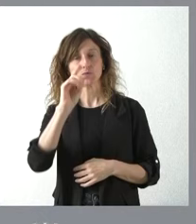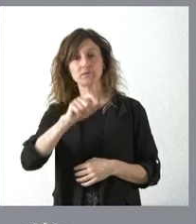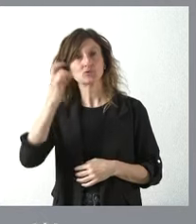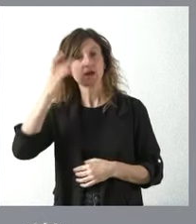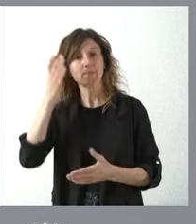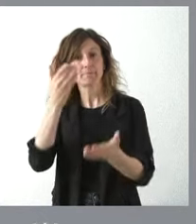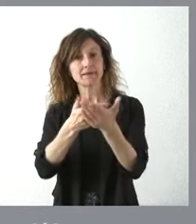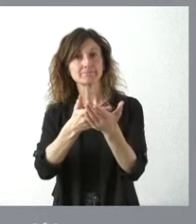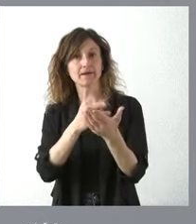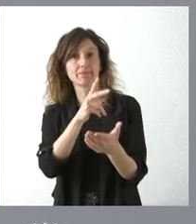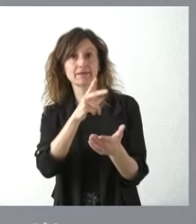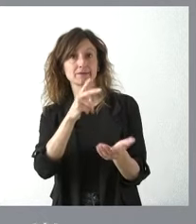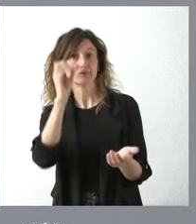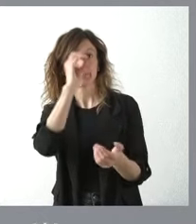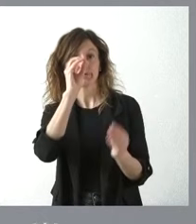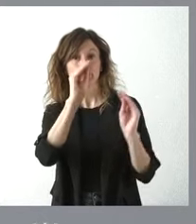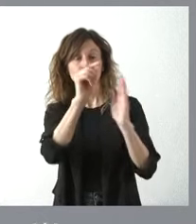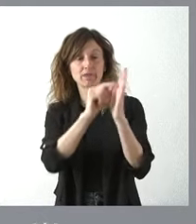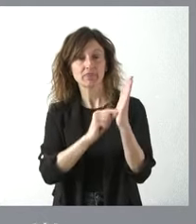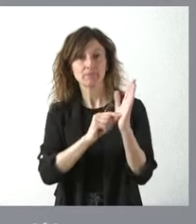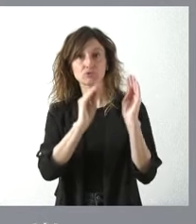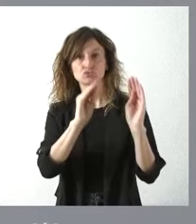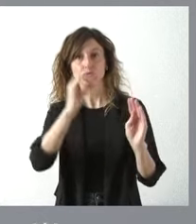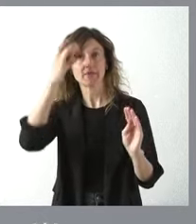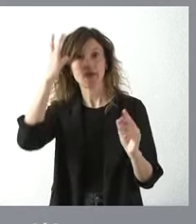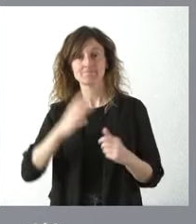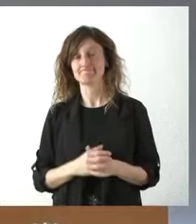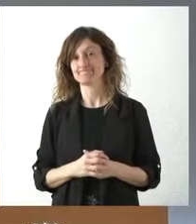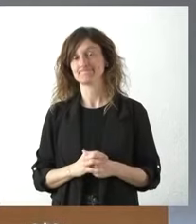lo puede hacer y que puede con sus principios y sus ideologías